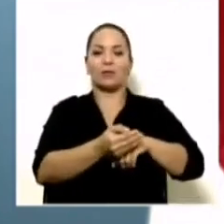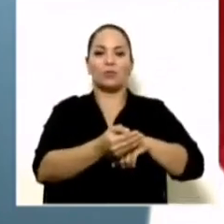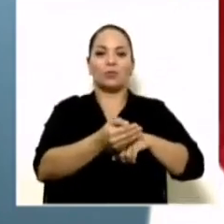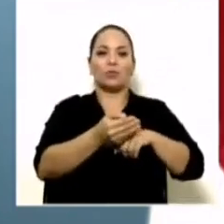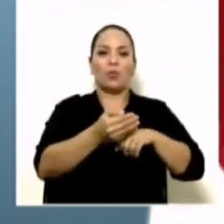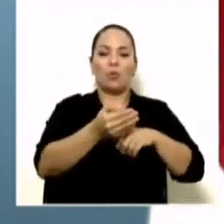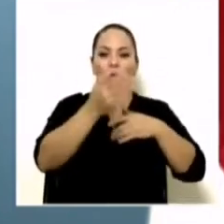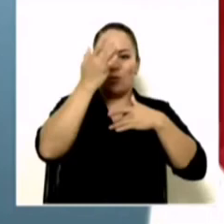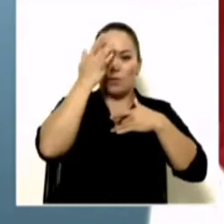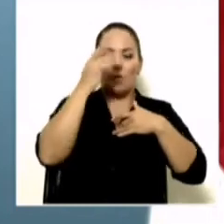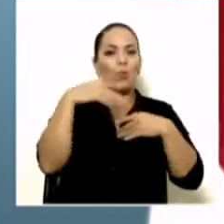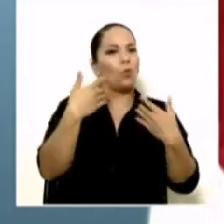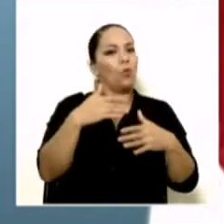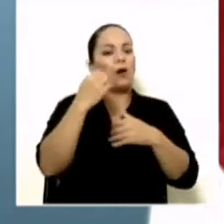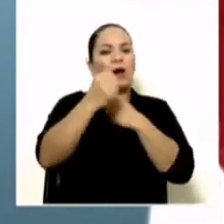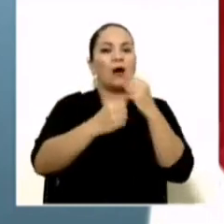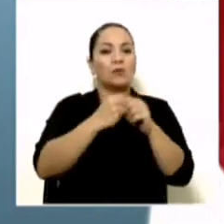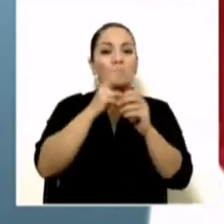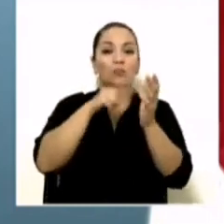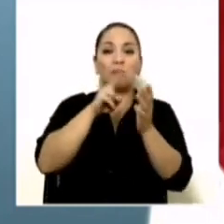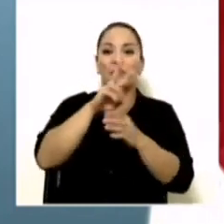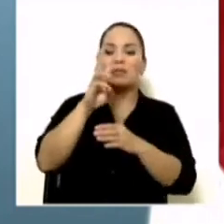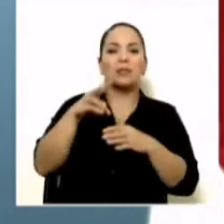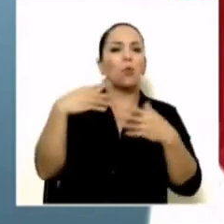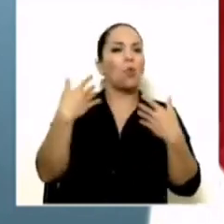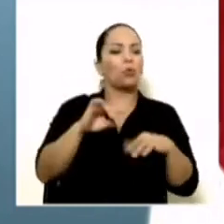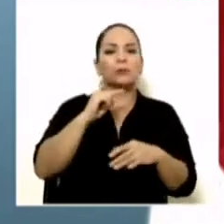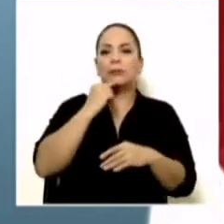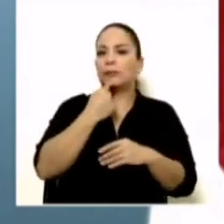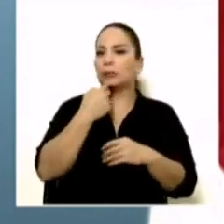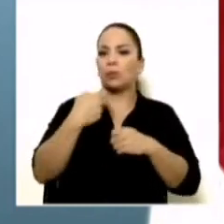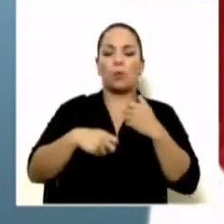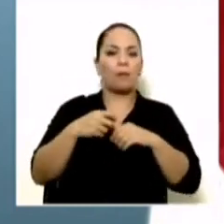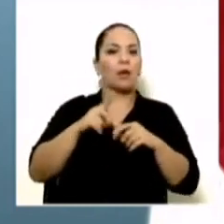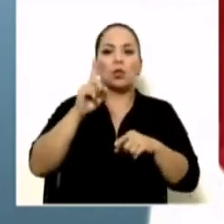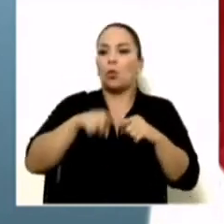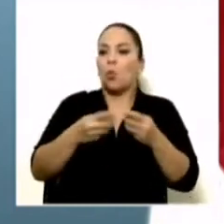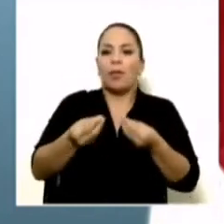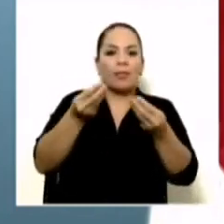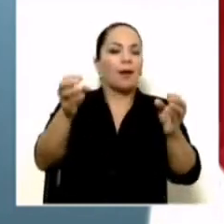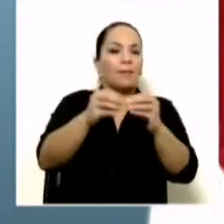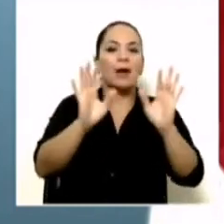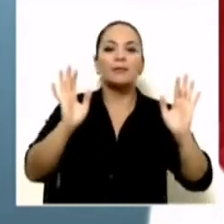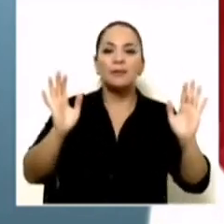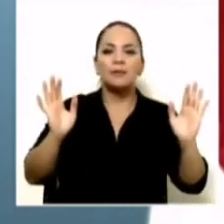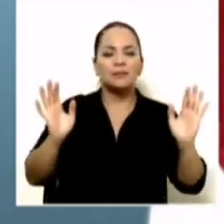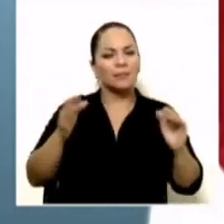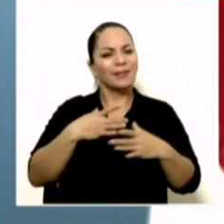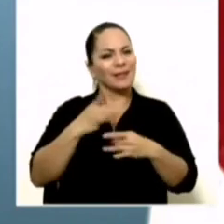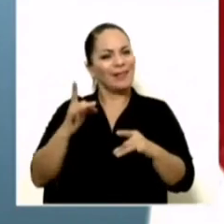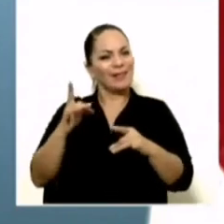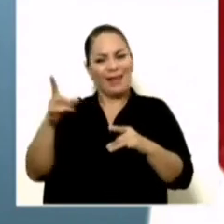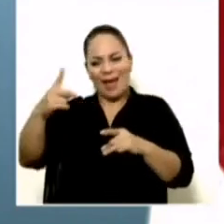financieros en el año 26. Así de fácil, pero votaron.